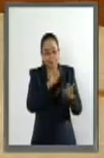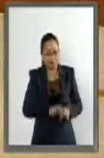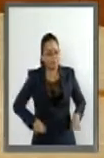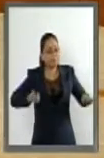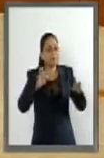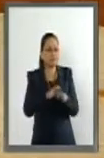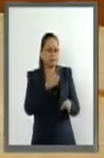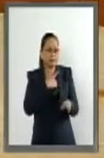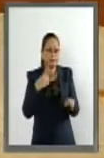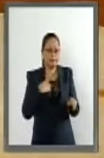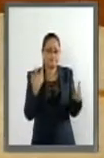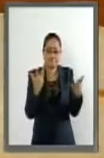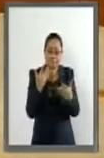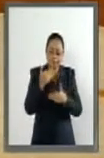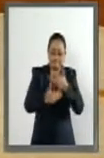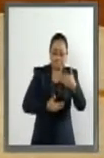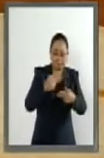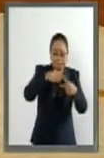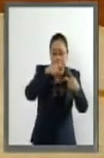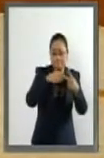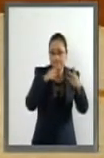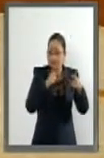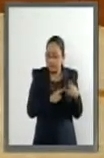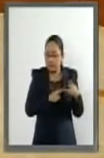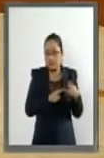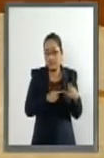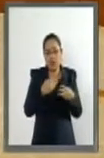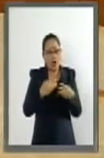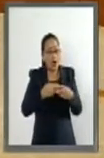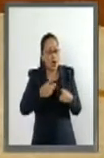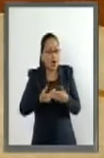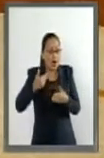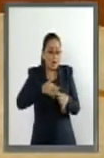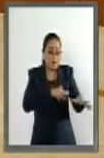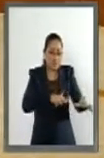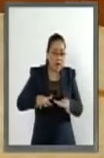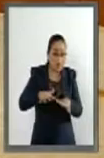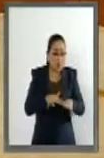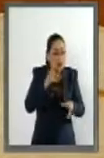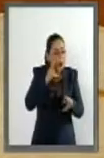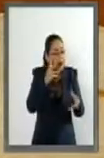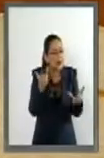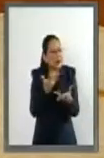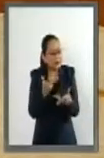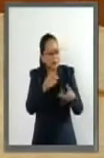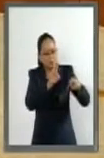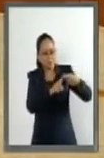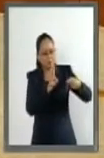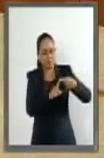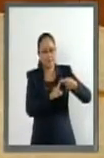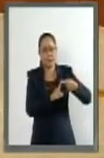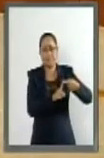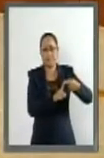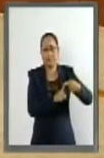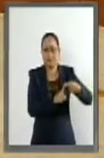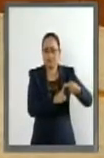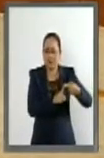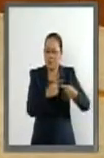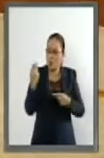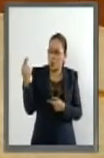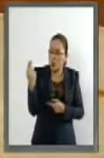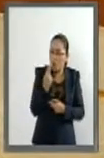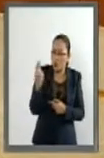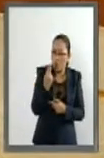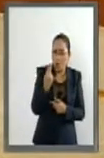etapas para hacer frente a los daños provocados por este sismo. El primero, la atención urgente de las